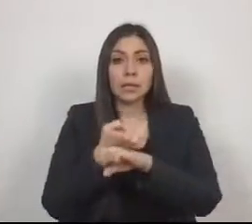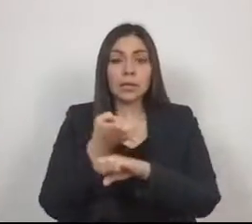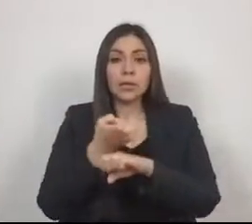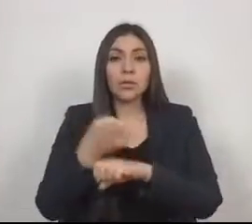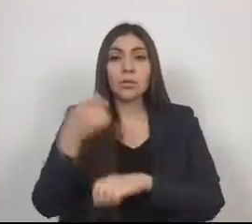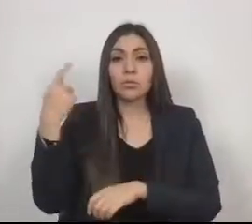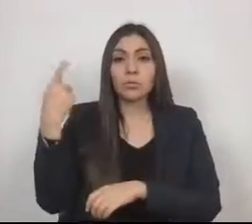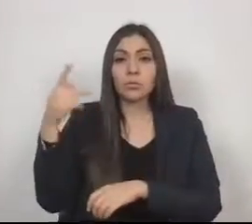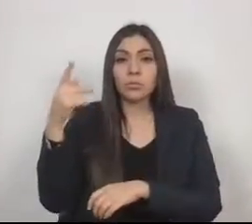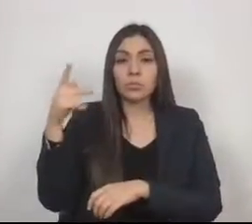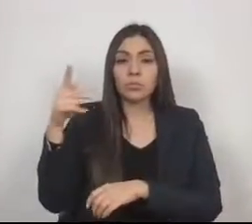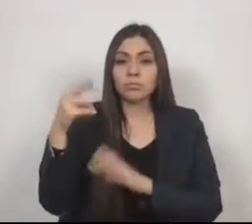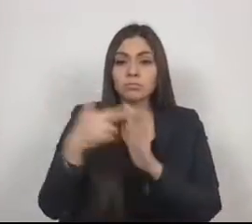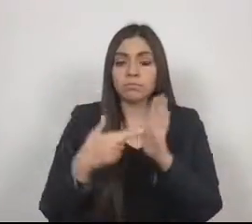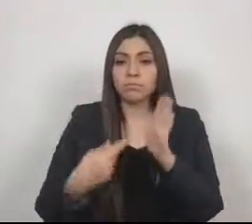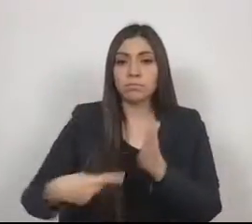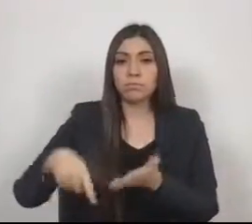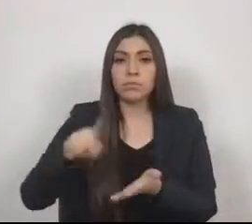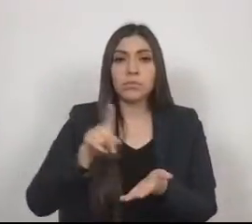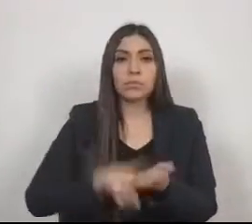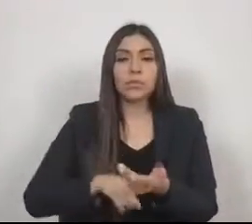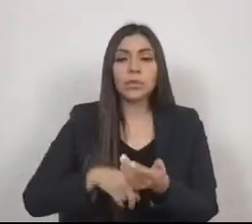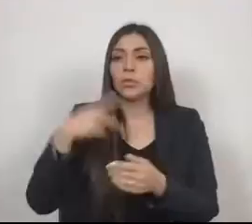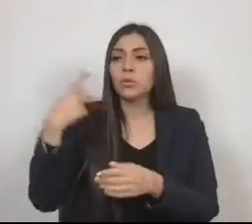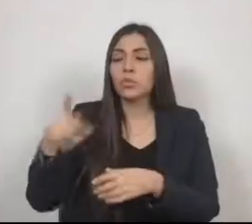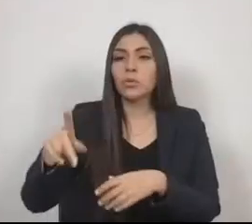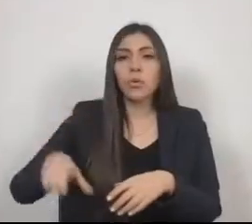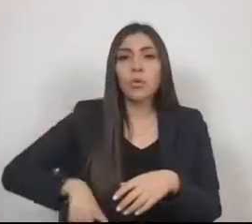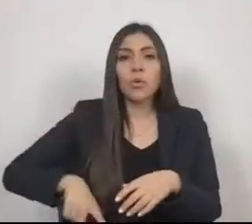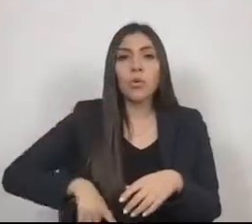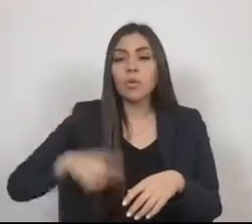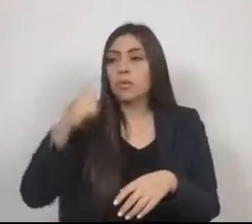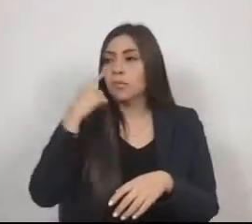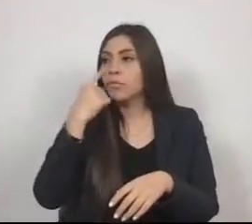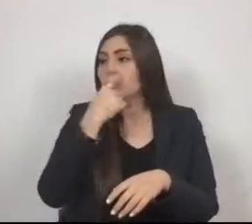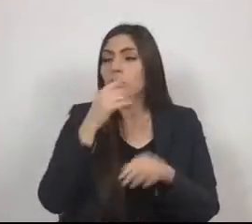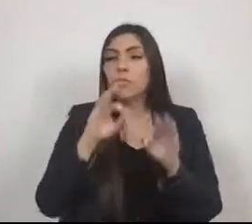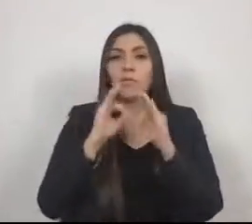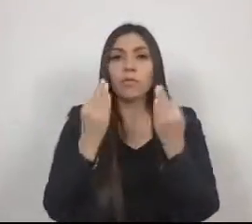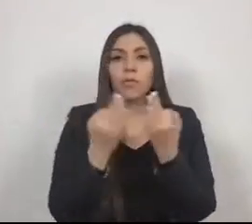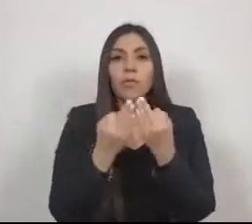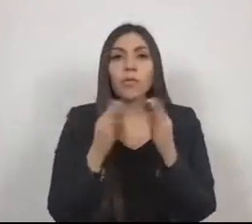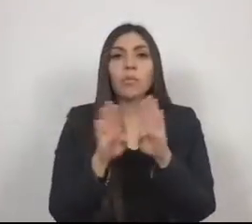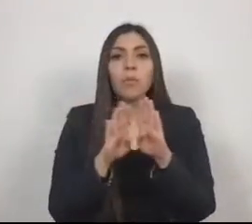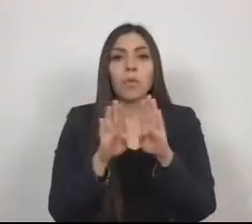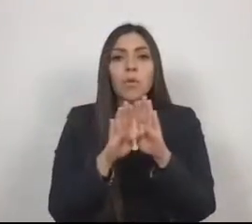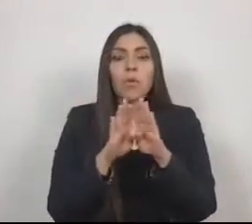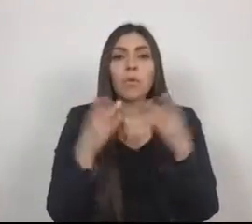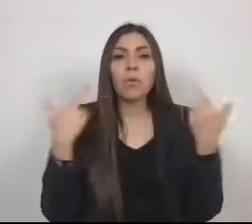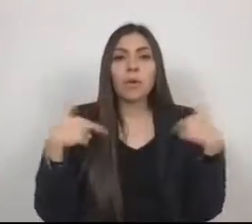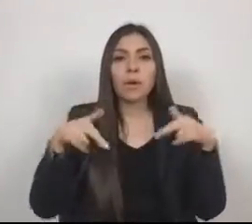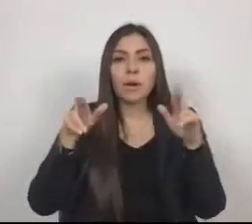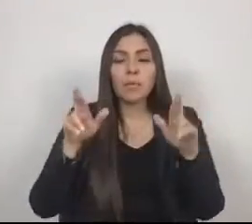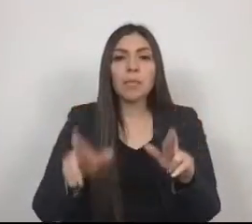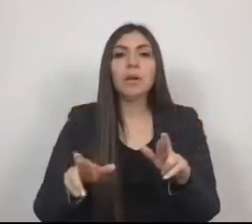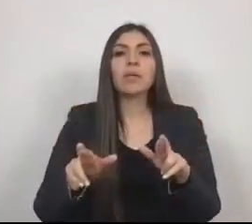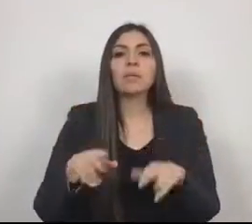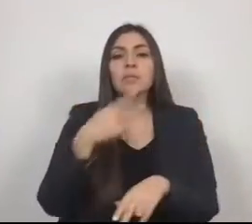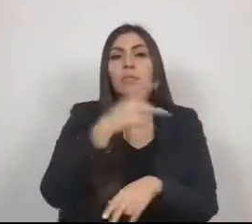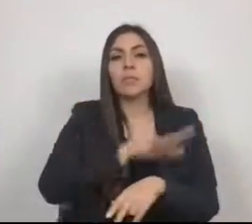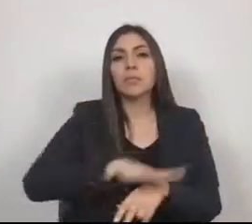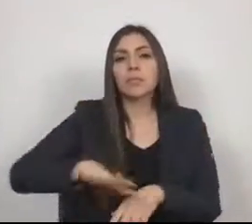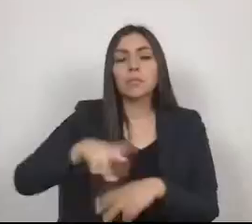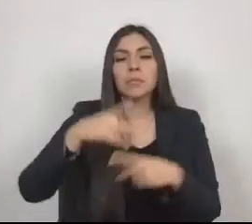la forma de gobierno republicano, representativo, democrático, laico, popular, teniendo como